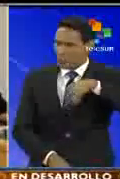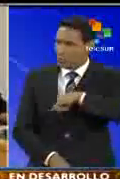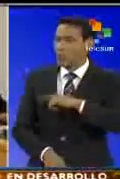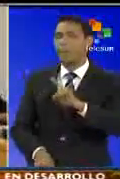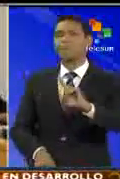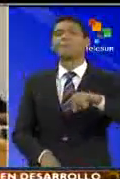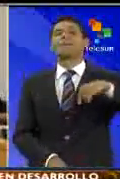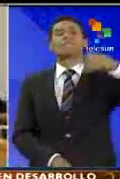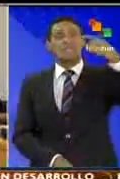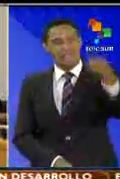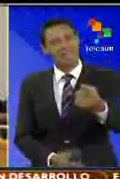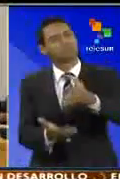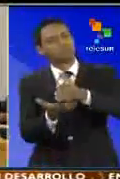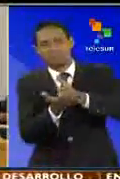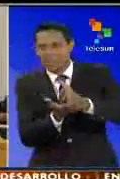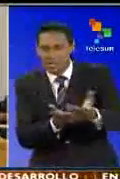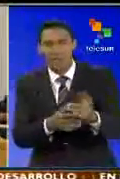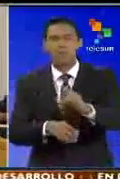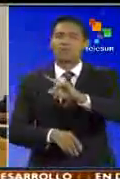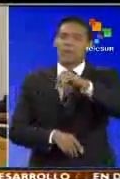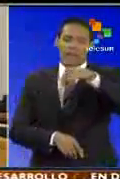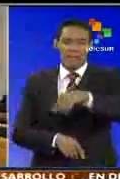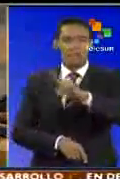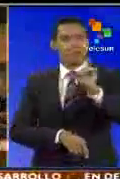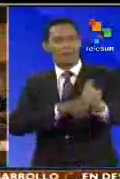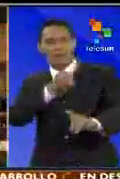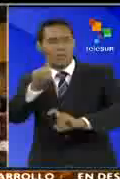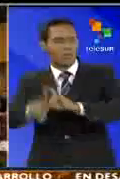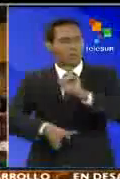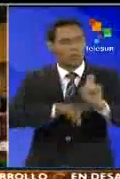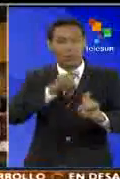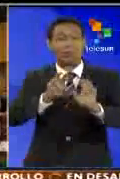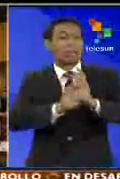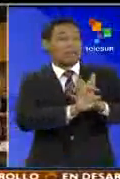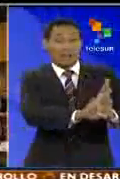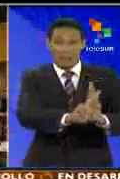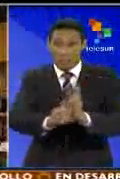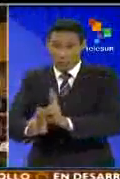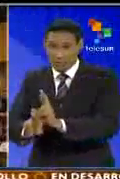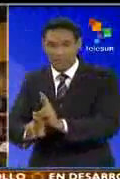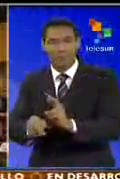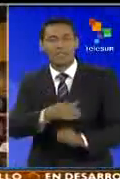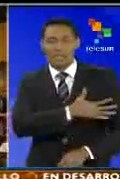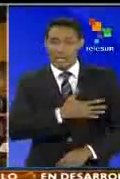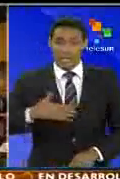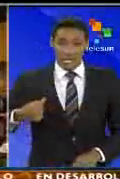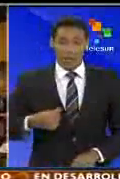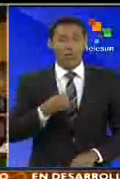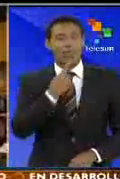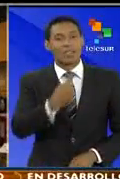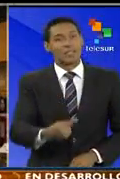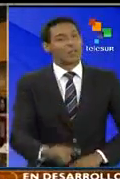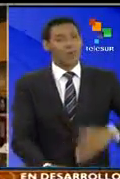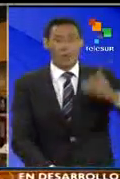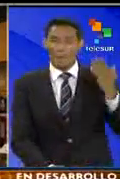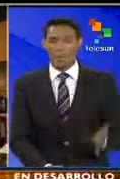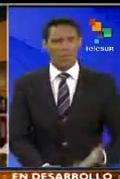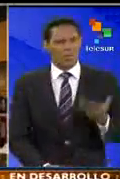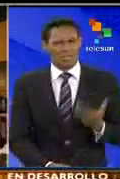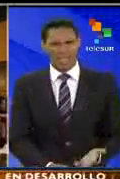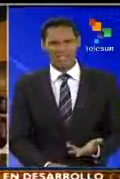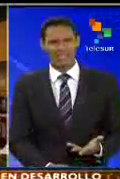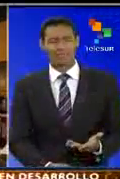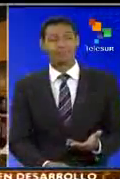Mañana continúa la ronda de preguntas y de respuestas. Sin embargo, queremos decir lo importante que es la